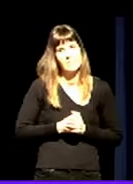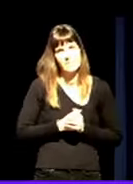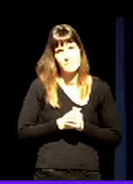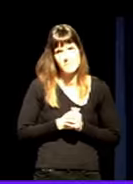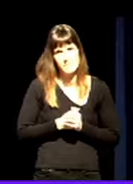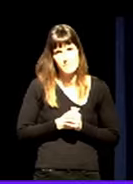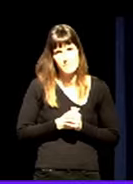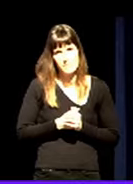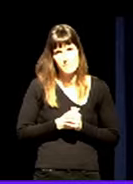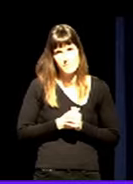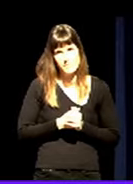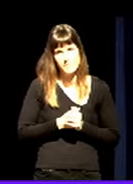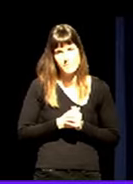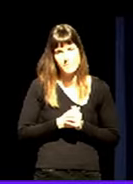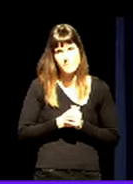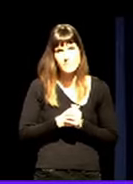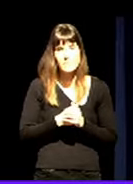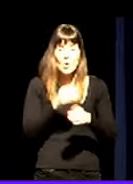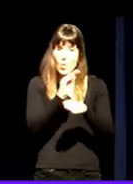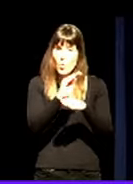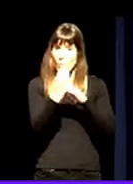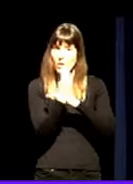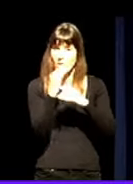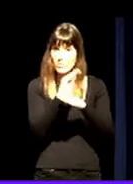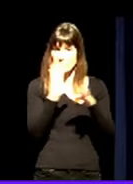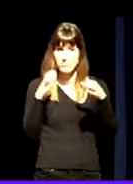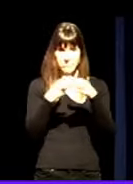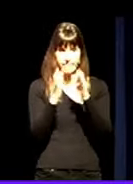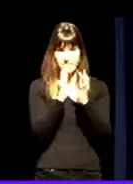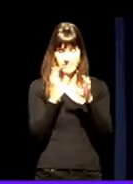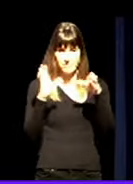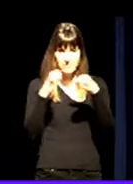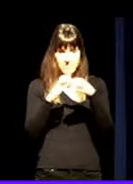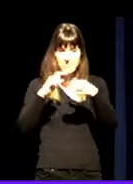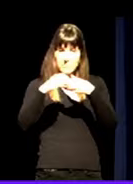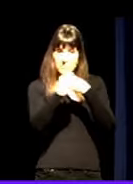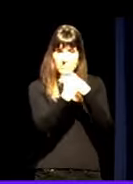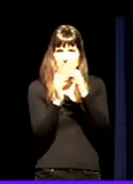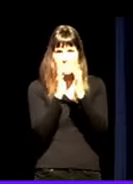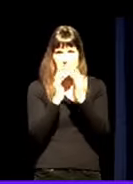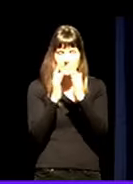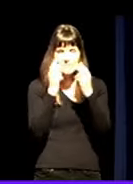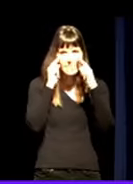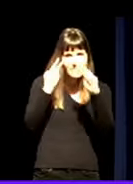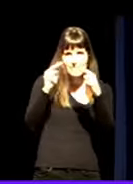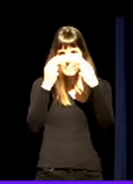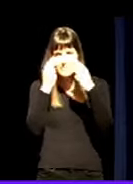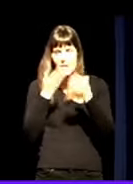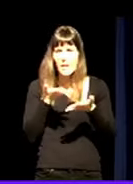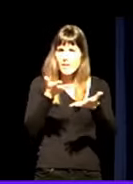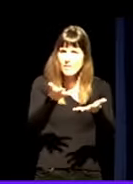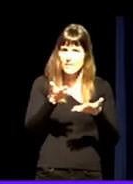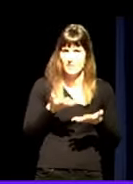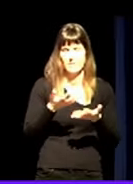Elkarren narteko zaintza. Elkarren narteheri behira egotea. Laguntza.